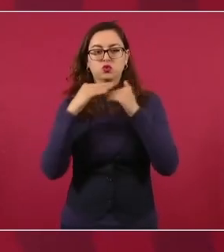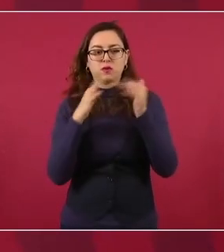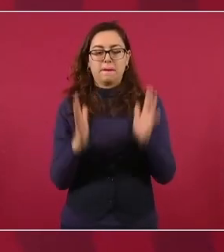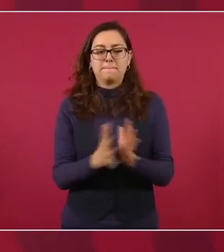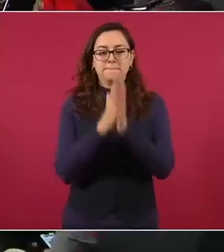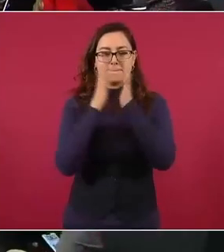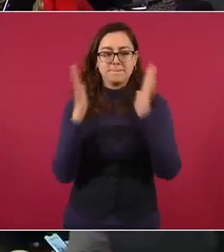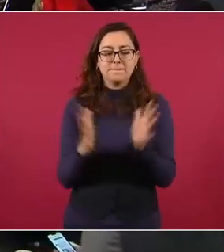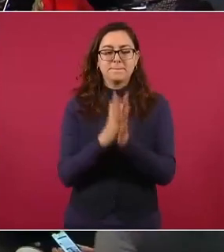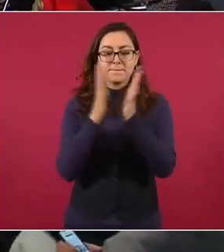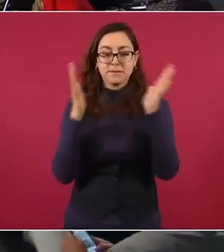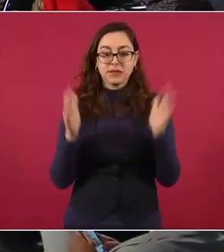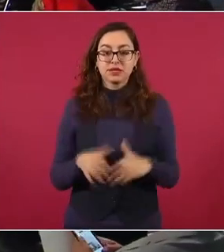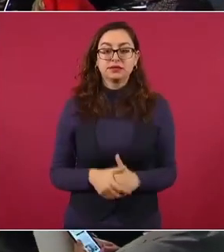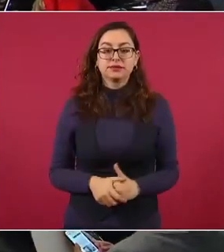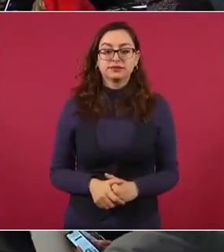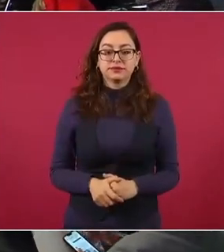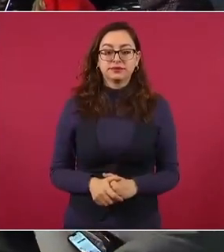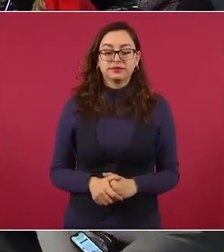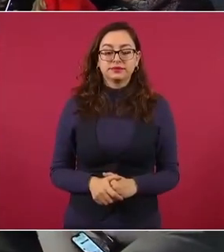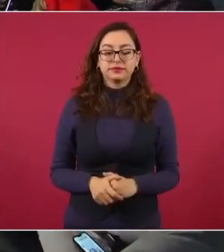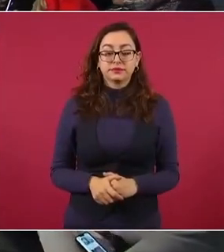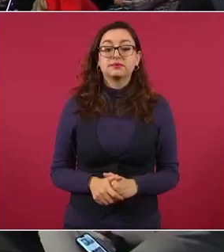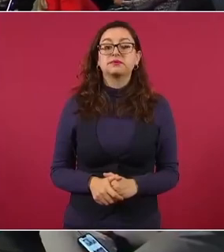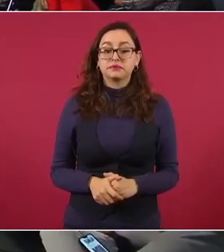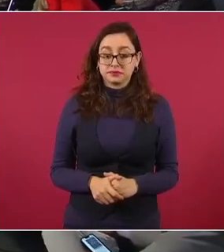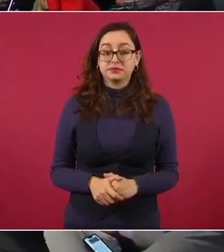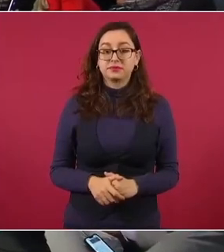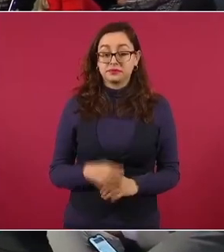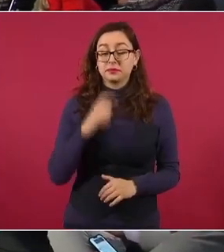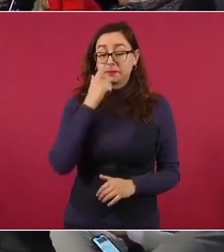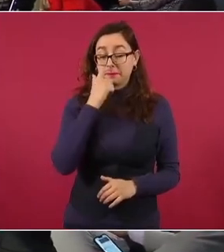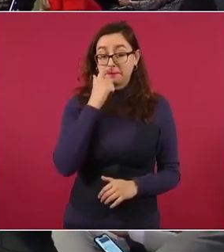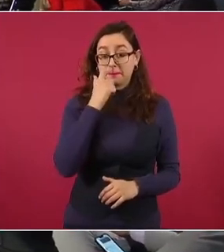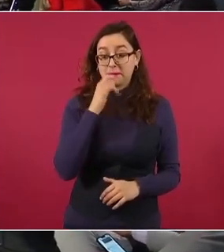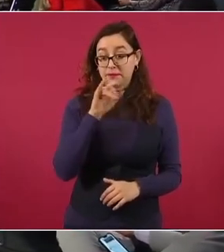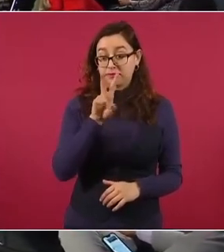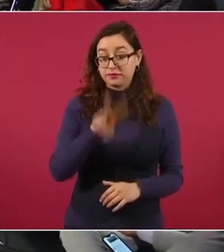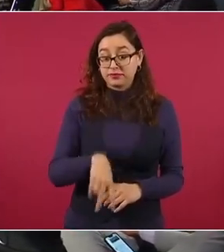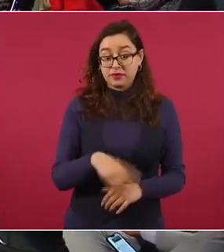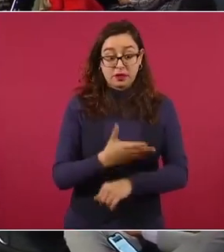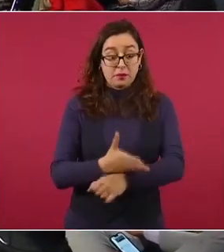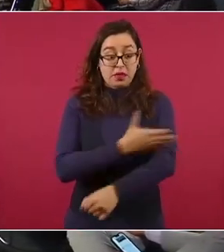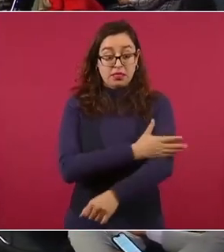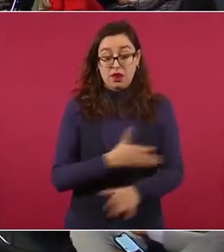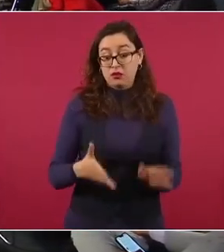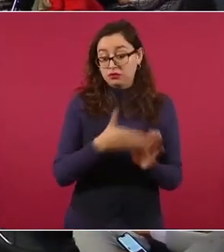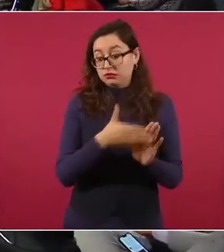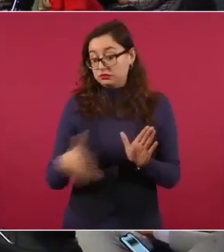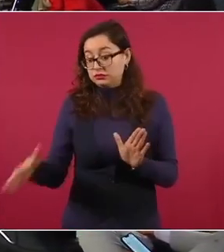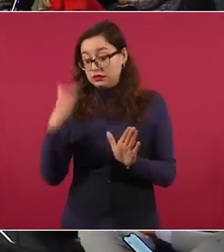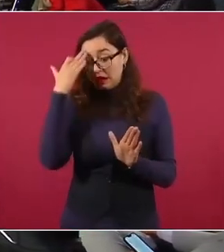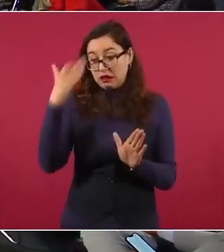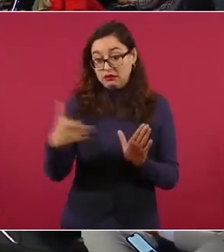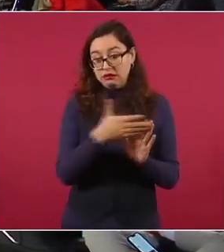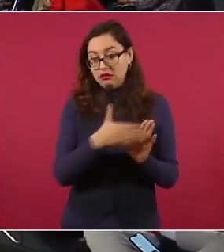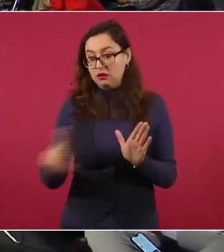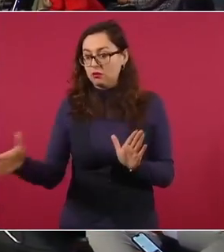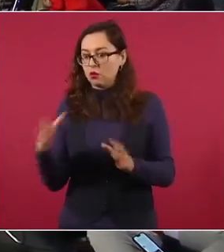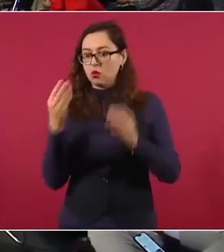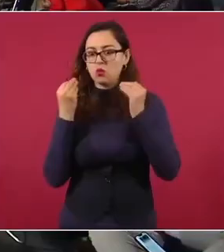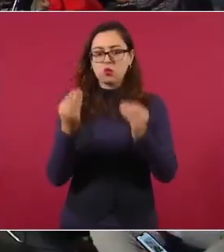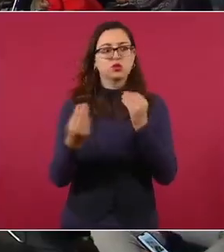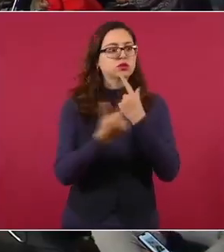Y sí, hubo libertades amplias, pero